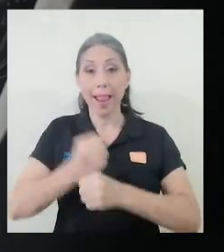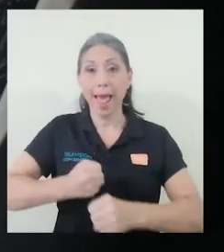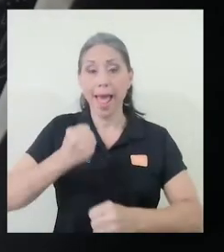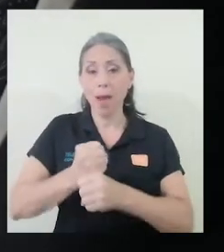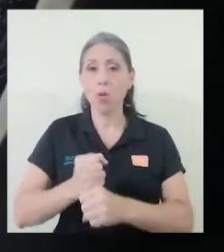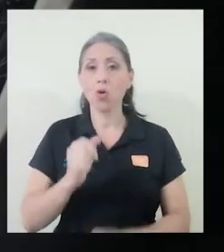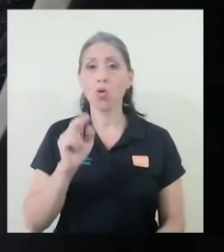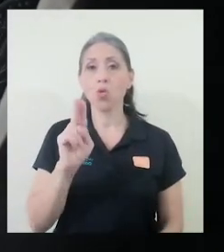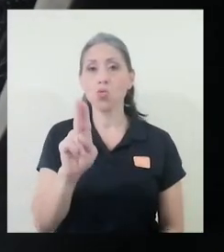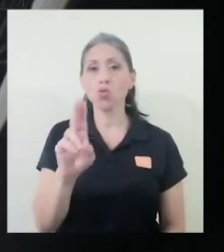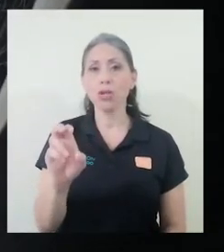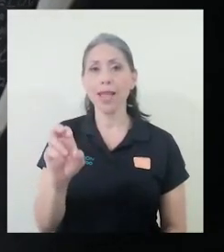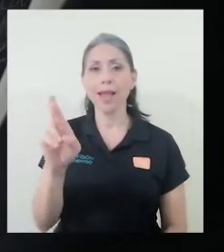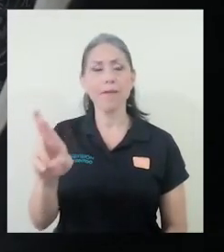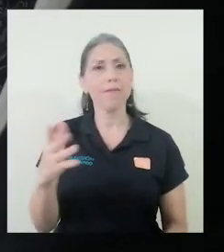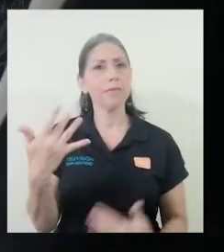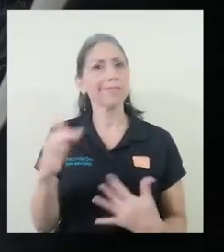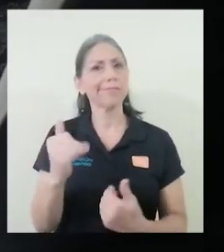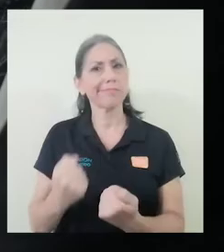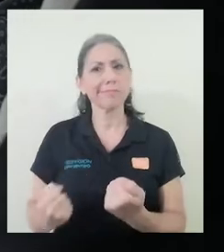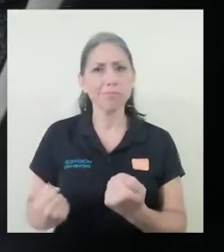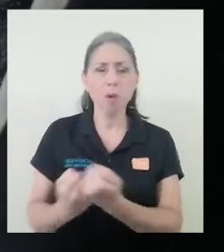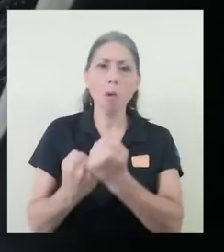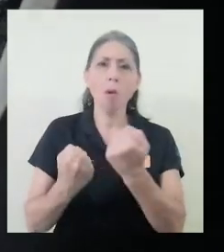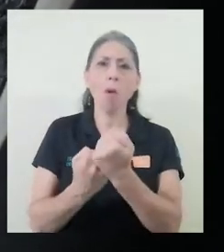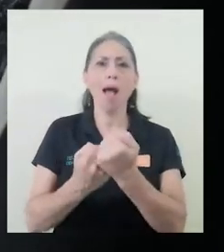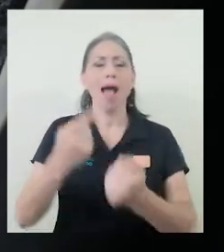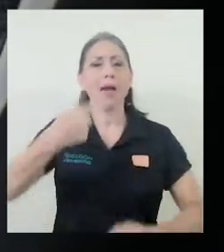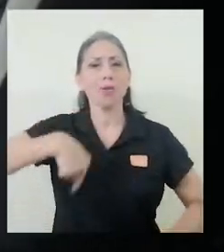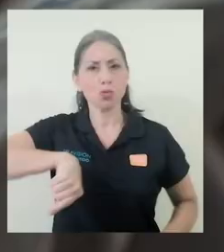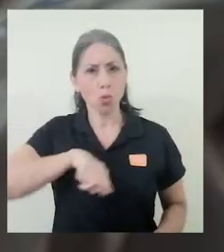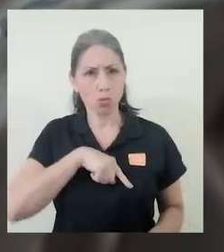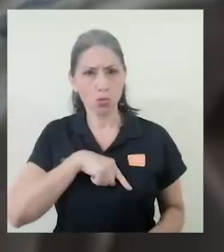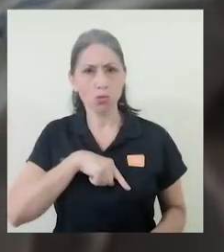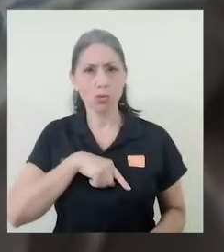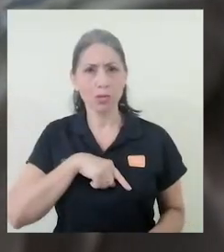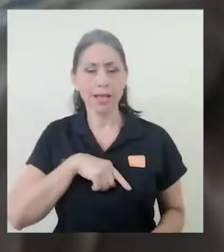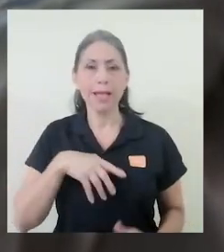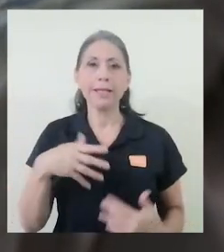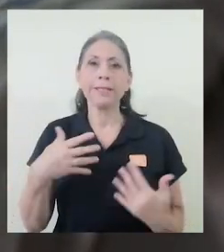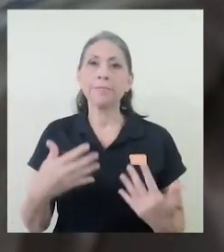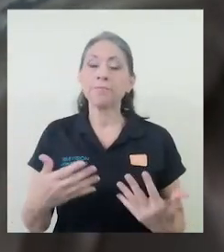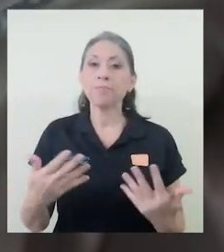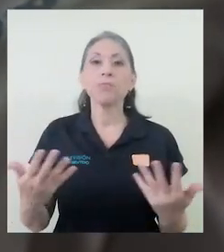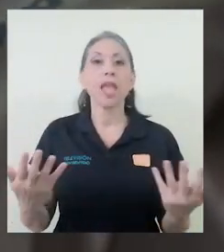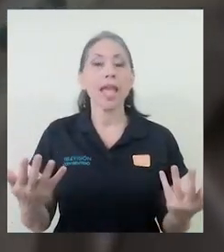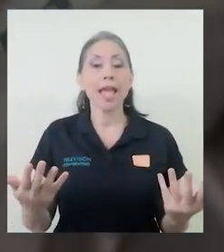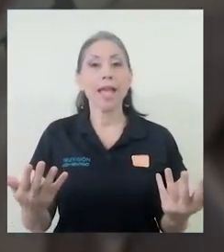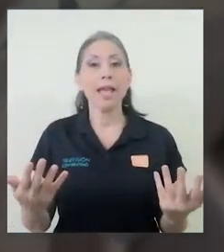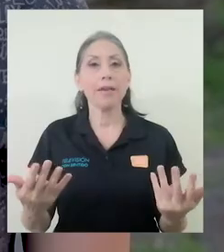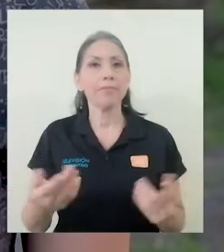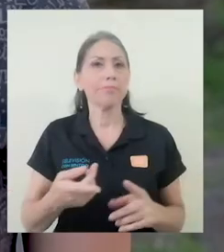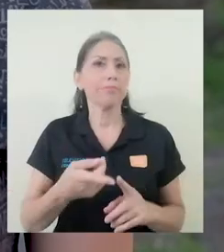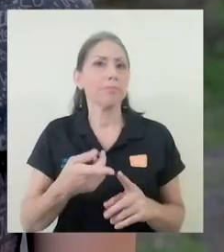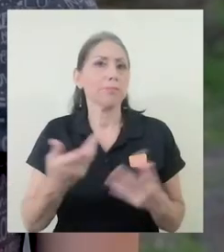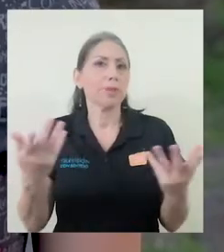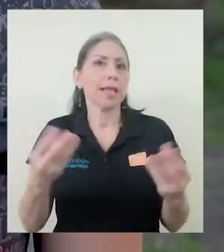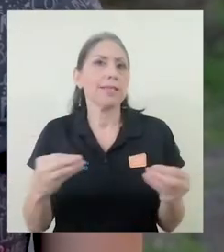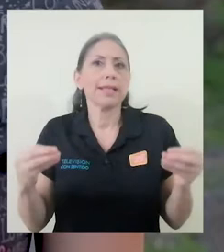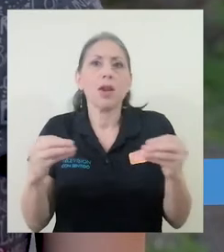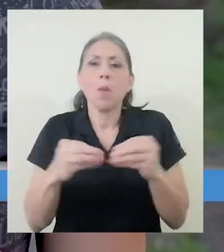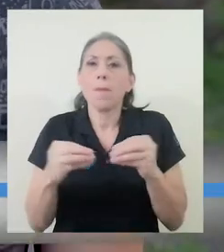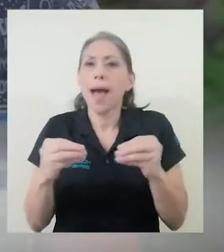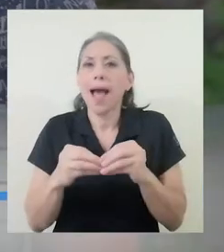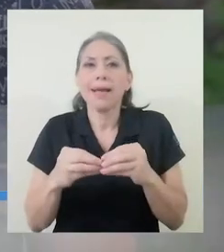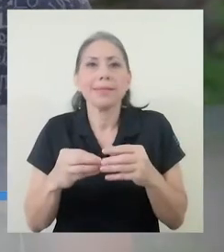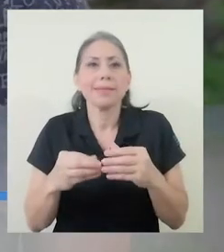de la UCR ha sido un gran aporte hacia nosotros. La verdad es que desde lo más